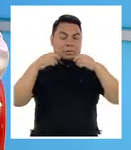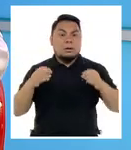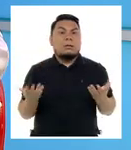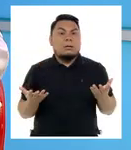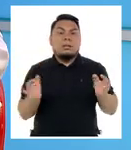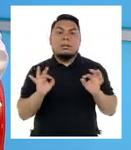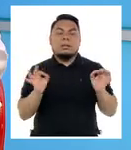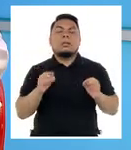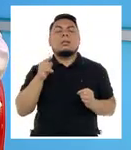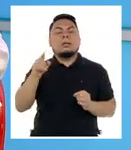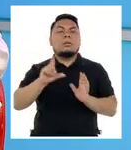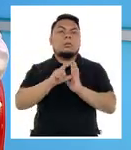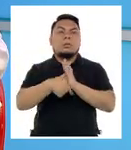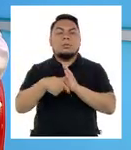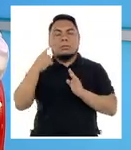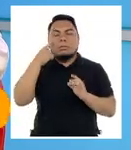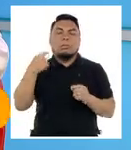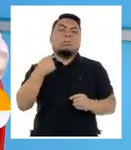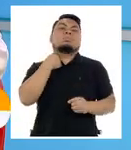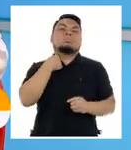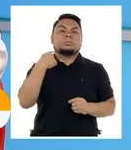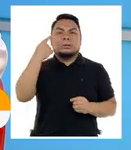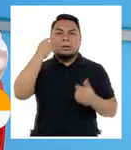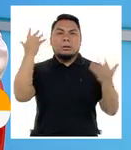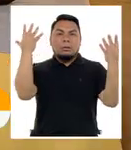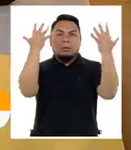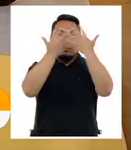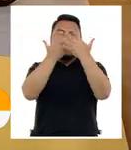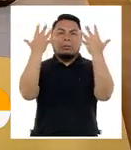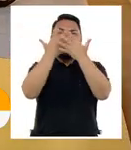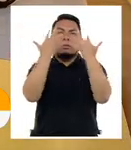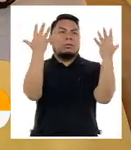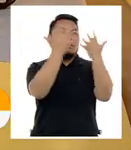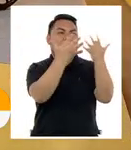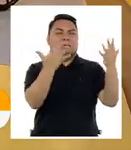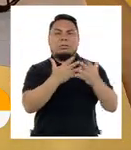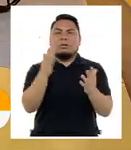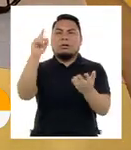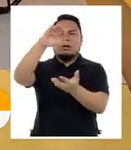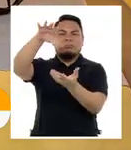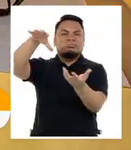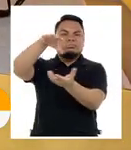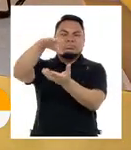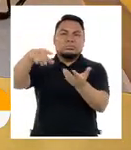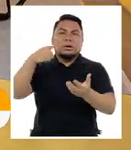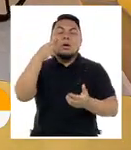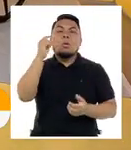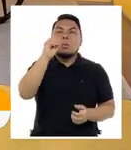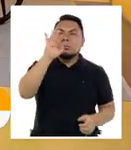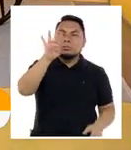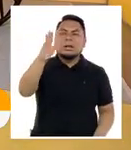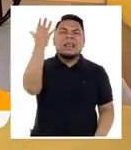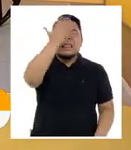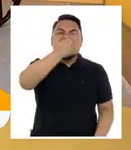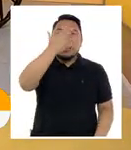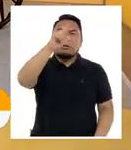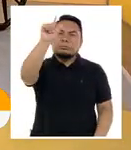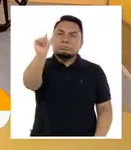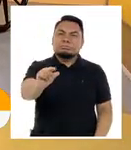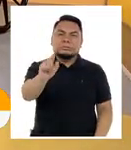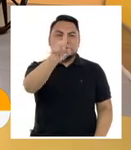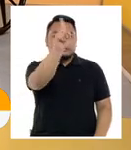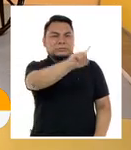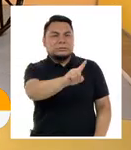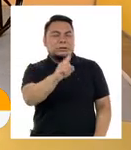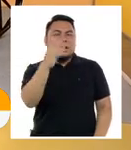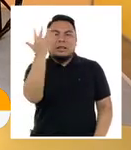estas máculopatías dejan secuelas, secuelas visuales en el cual la persona va a seguir vino distorsionado o inclusive una mancha negra que le impide